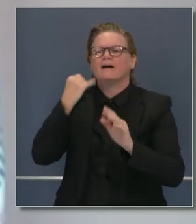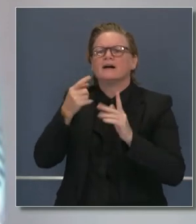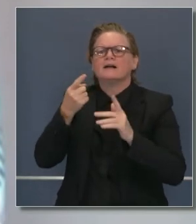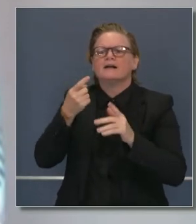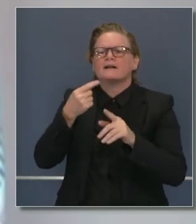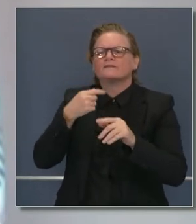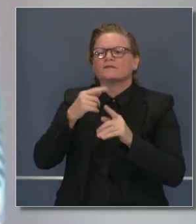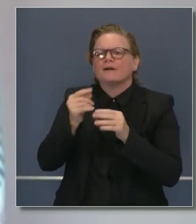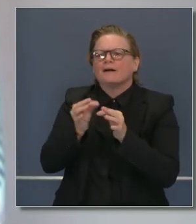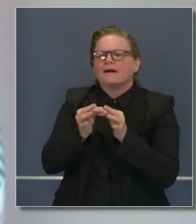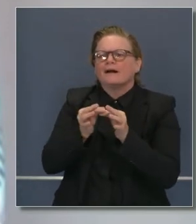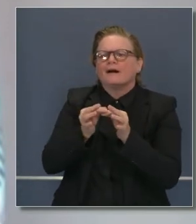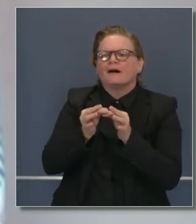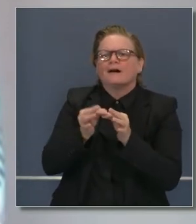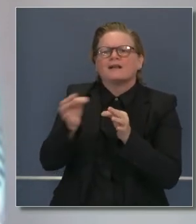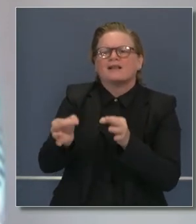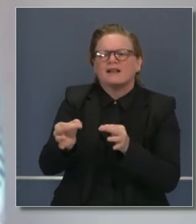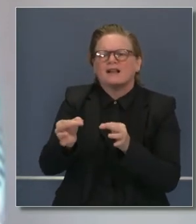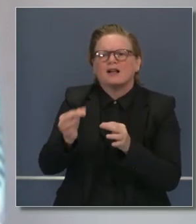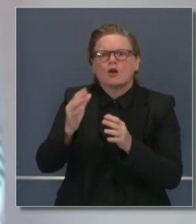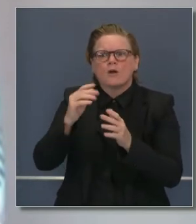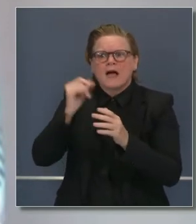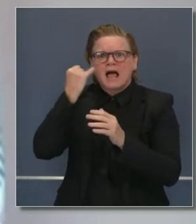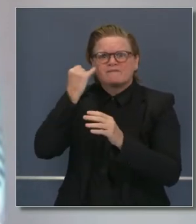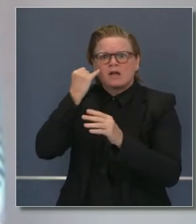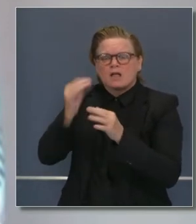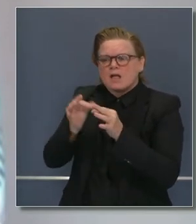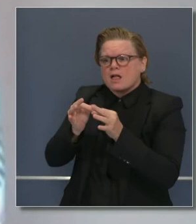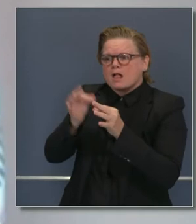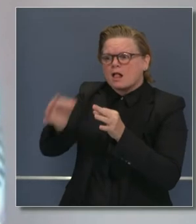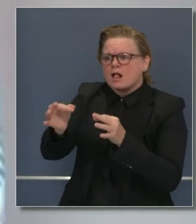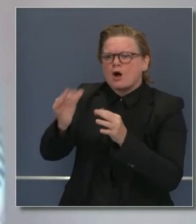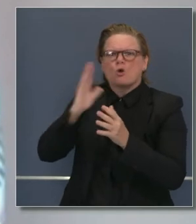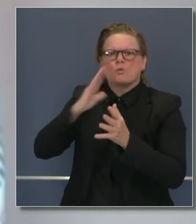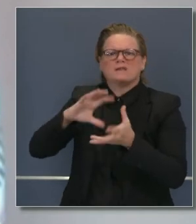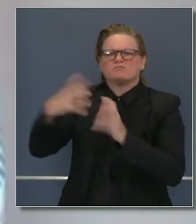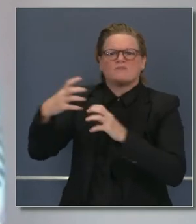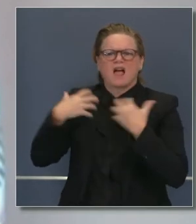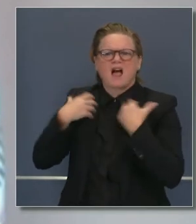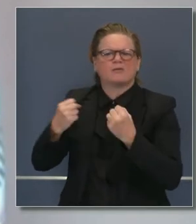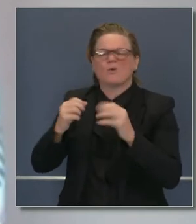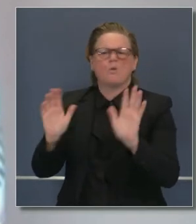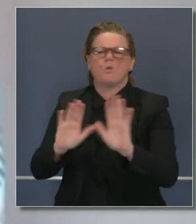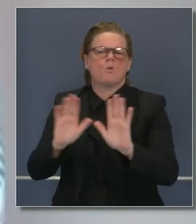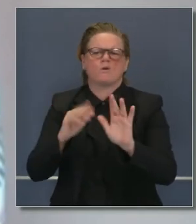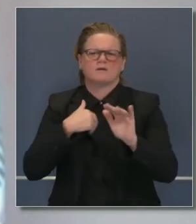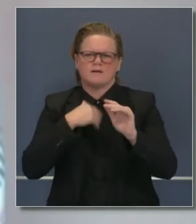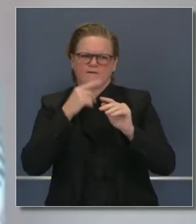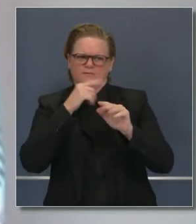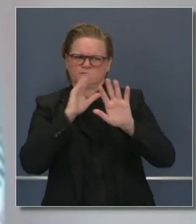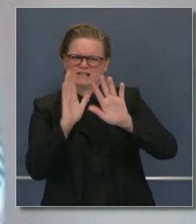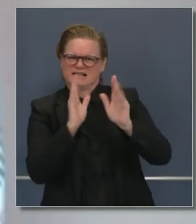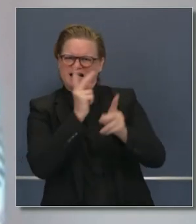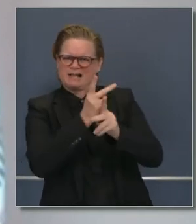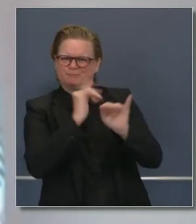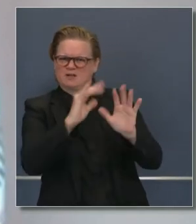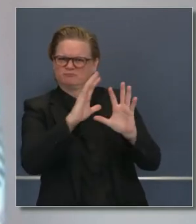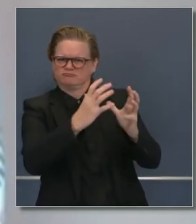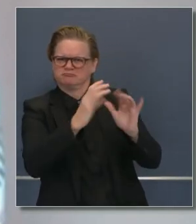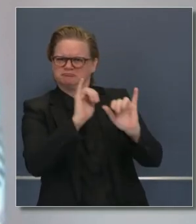esperar semanas y semanas y semanas puede tener consecuencias importantes. Así que es importante encontrar ese equilibrio